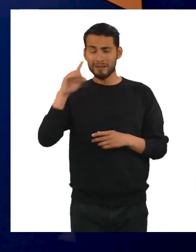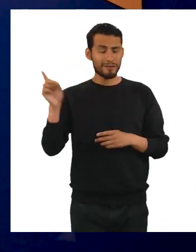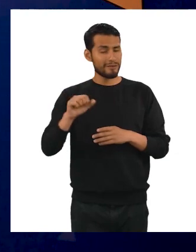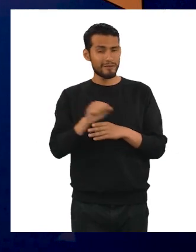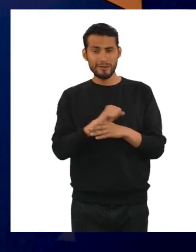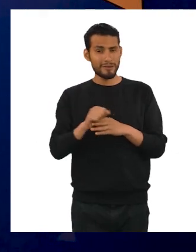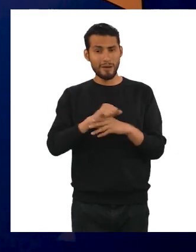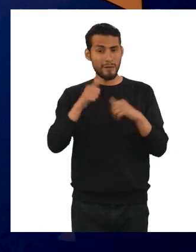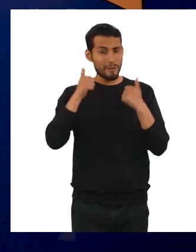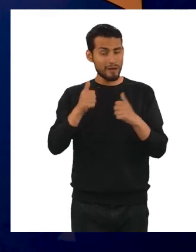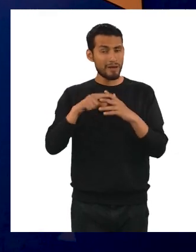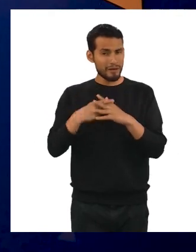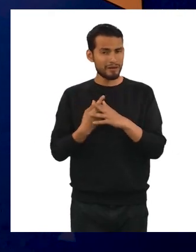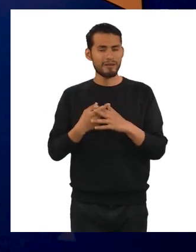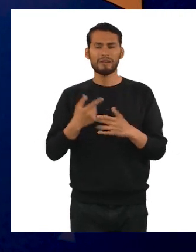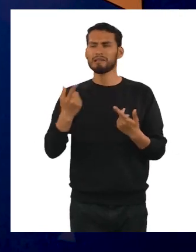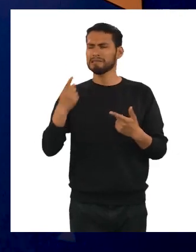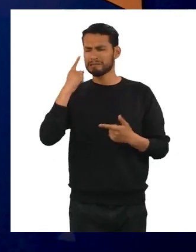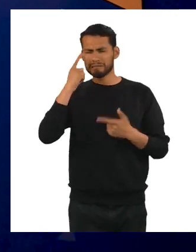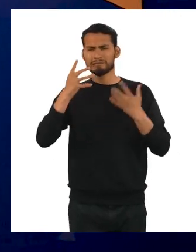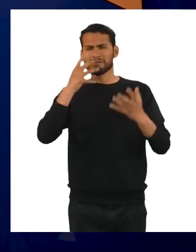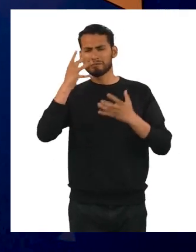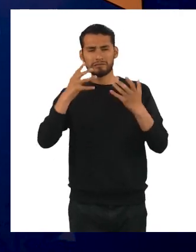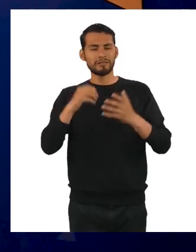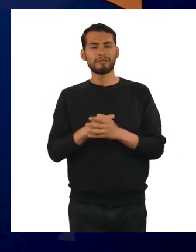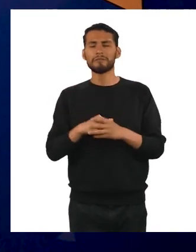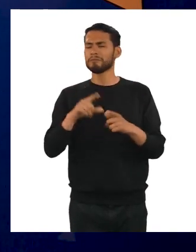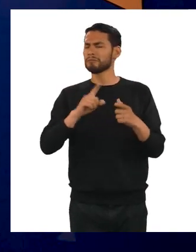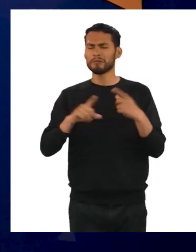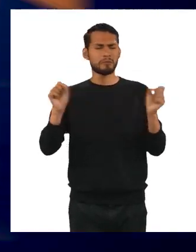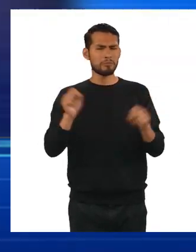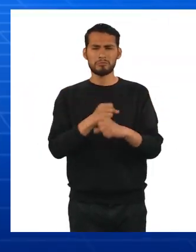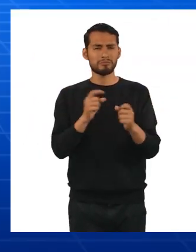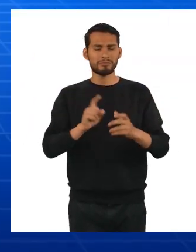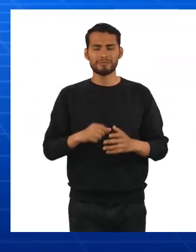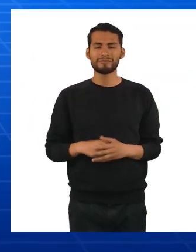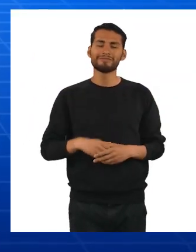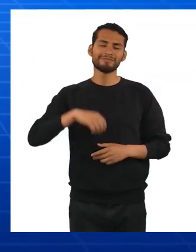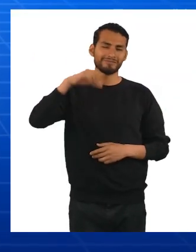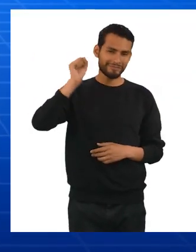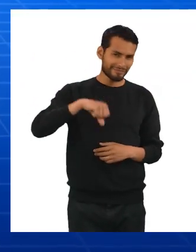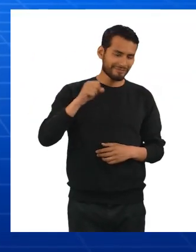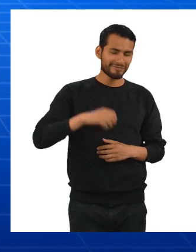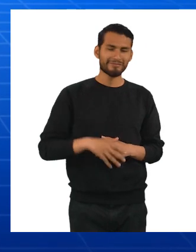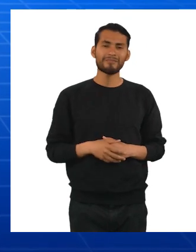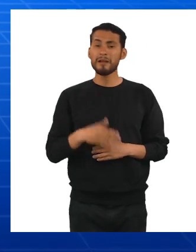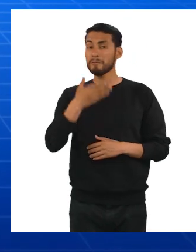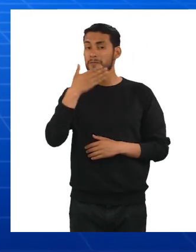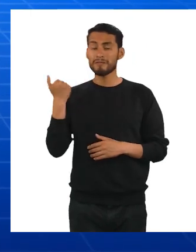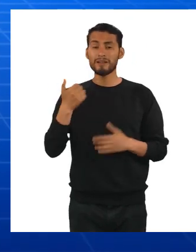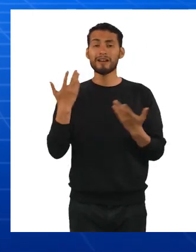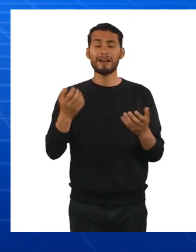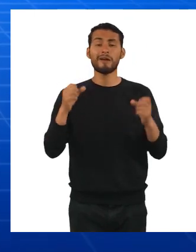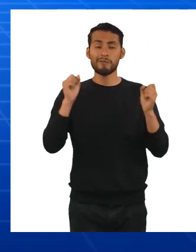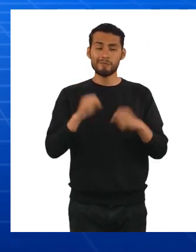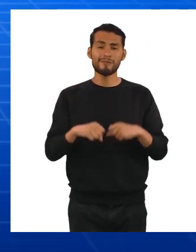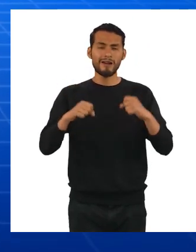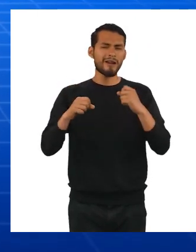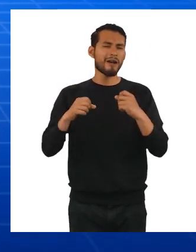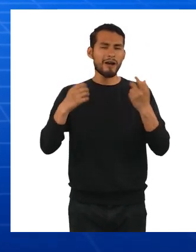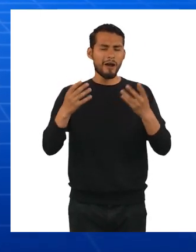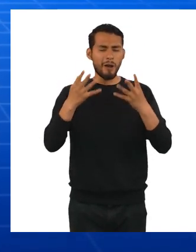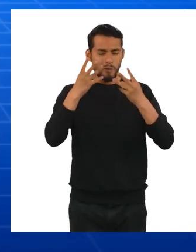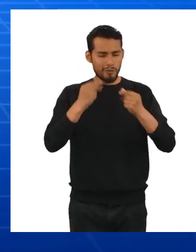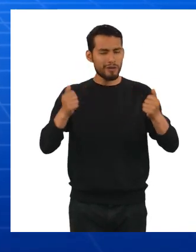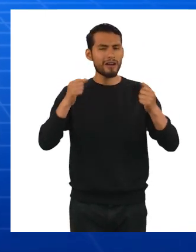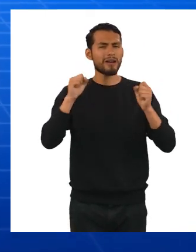practica bien al principio, se hace tedioso aprenderlo, pero no imposible. Así es. Y qué mejor si para distendernos un poco